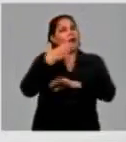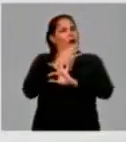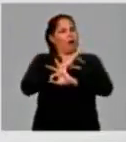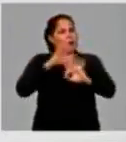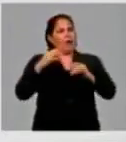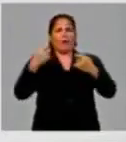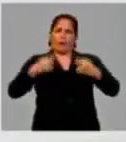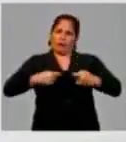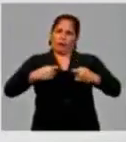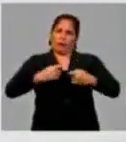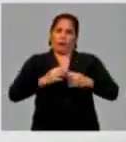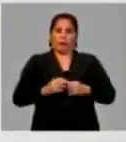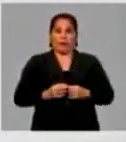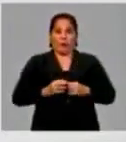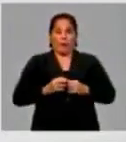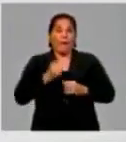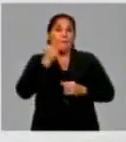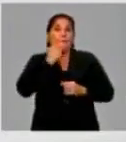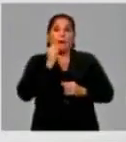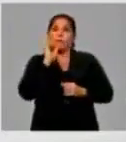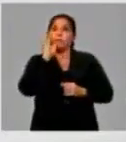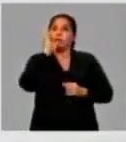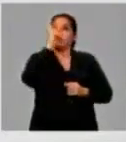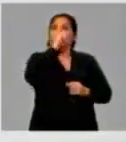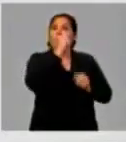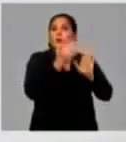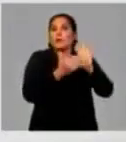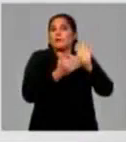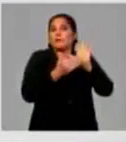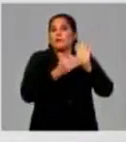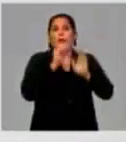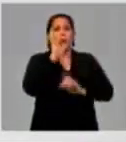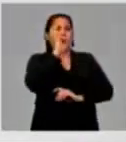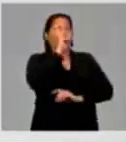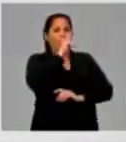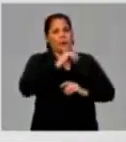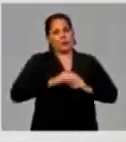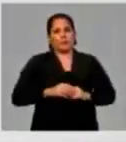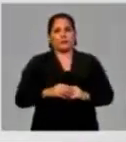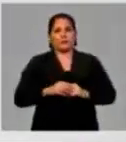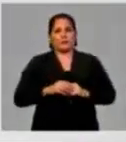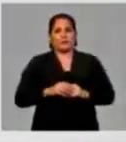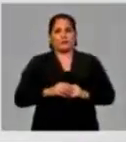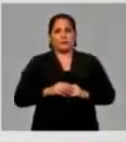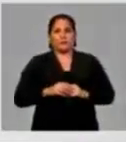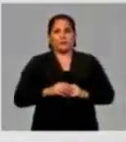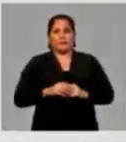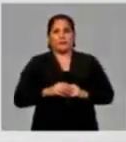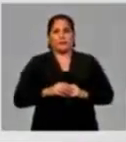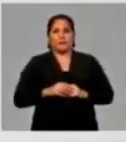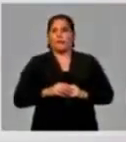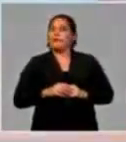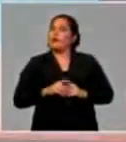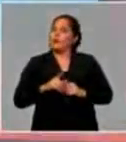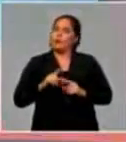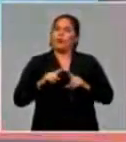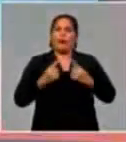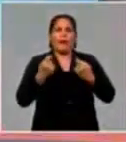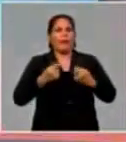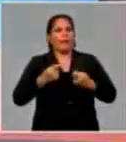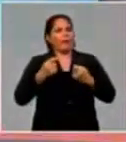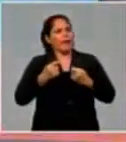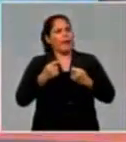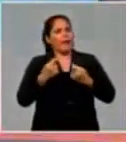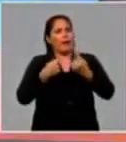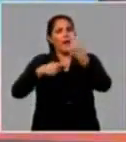calidad requerida y una imagen y presentación decorosa, dice Sócrates, que no difiera de los